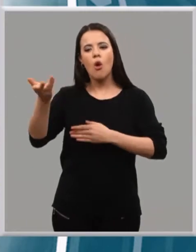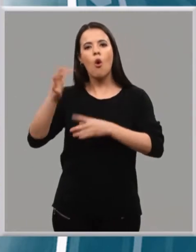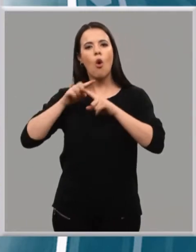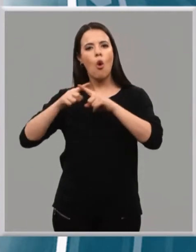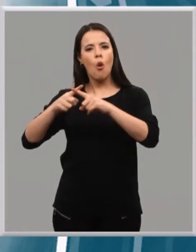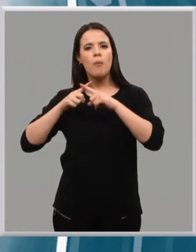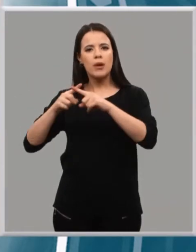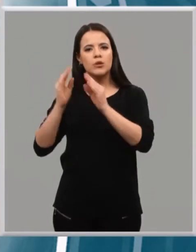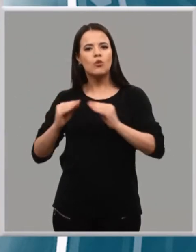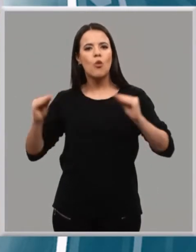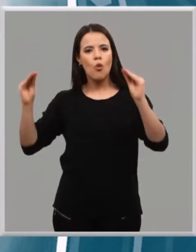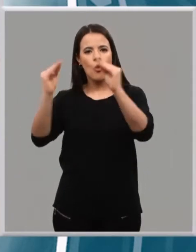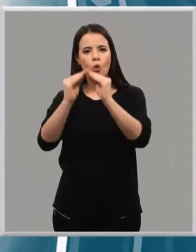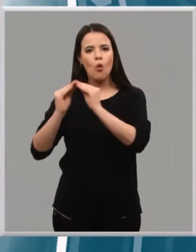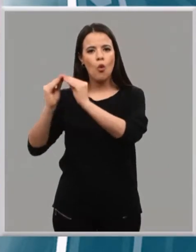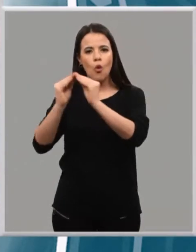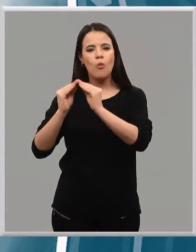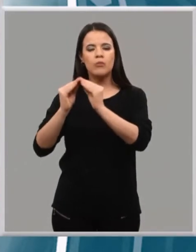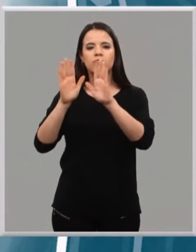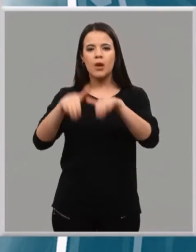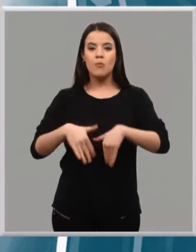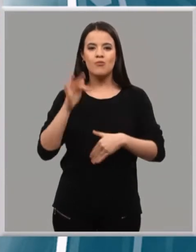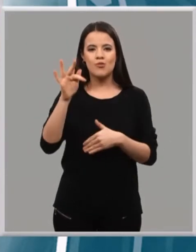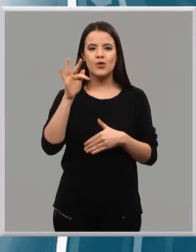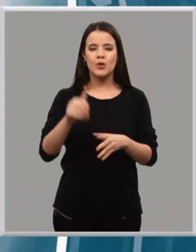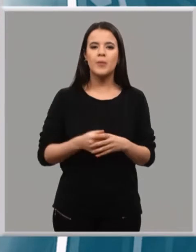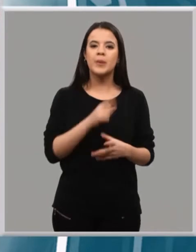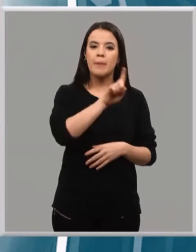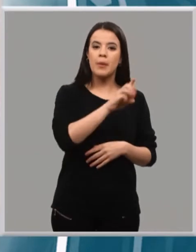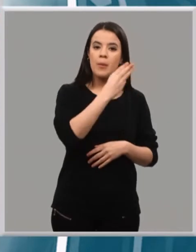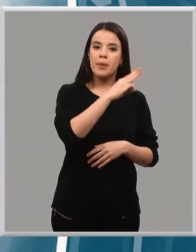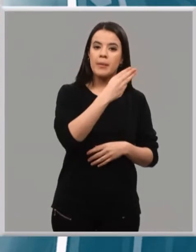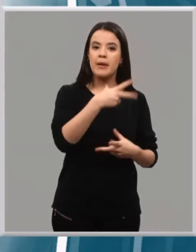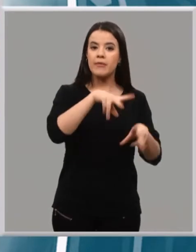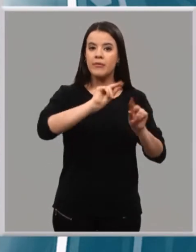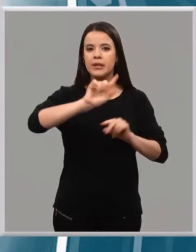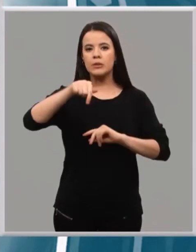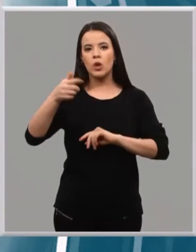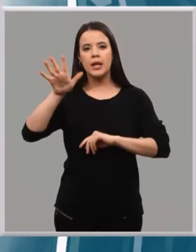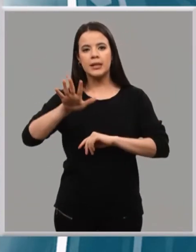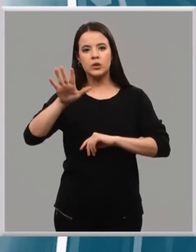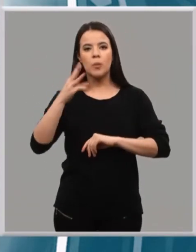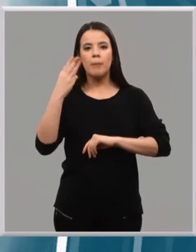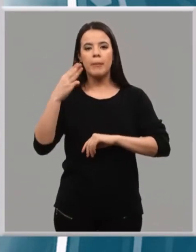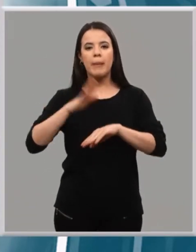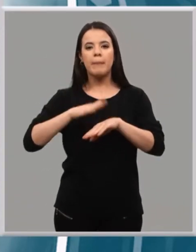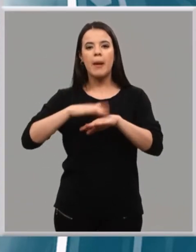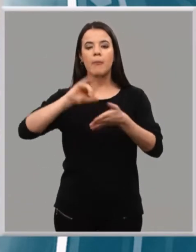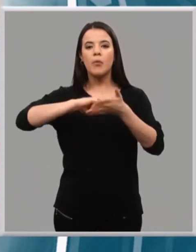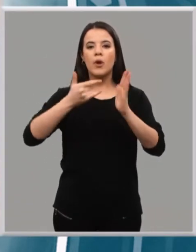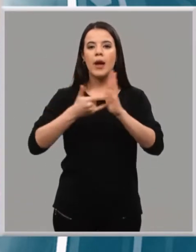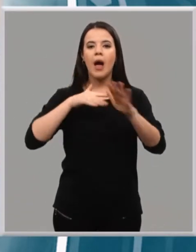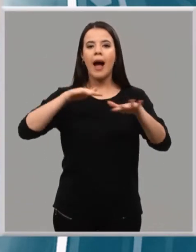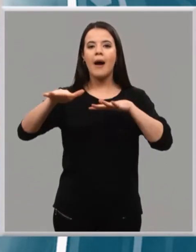salimos ganando. Después de primero de primaria, pasan a quinto para conocer de cerca el proyecto AvanzaTIC.